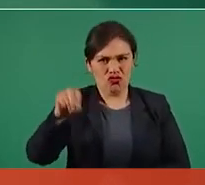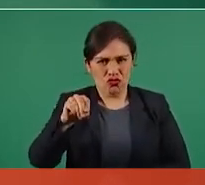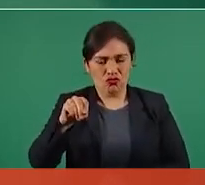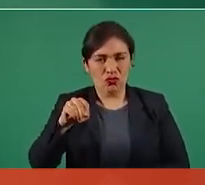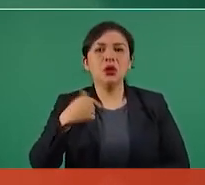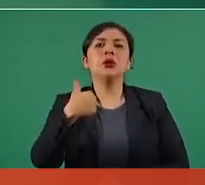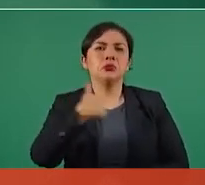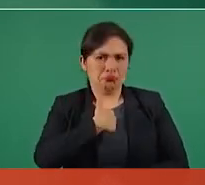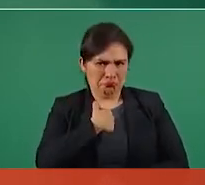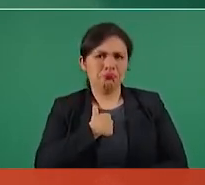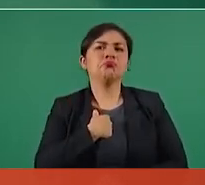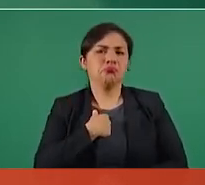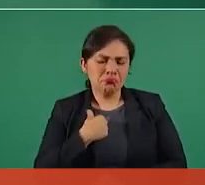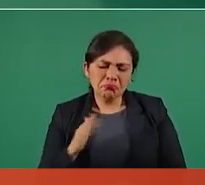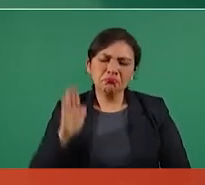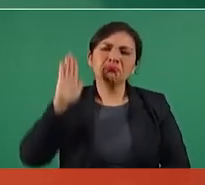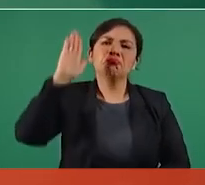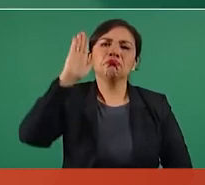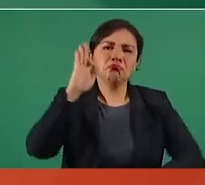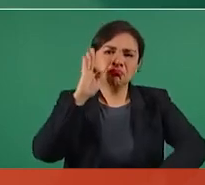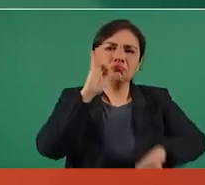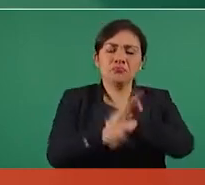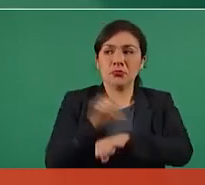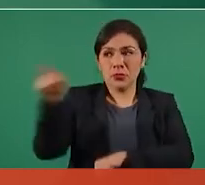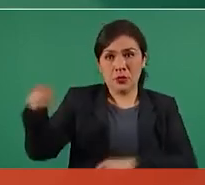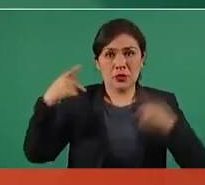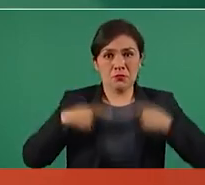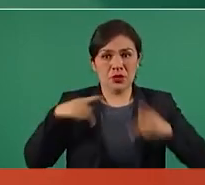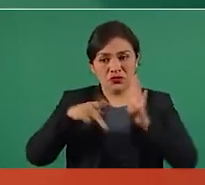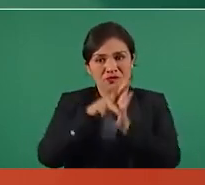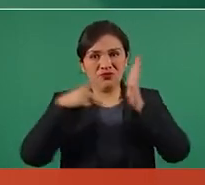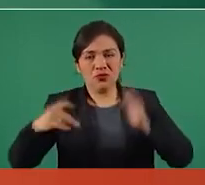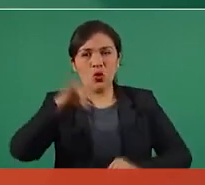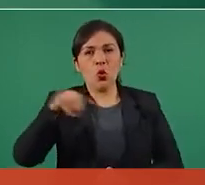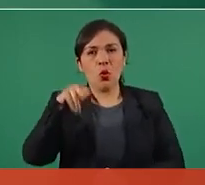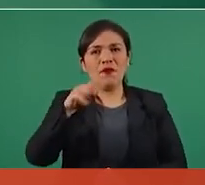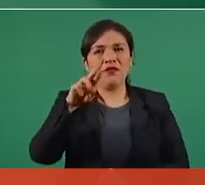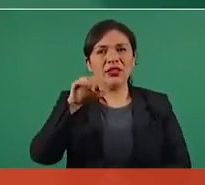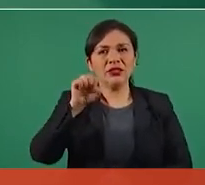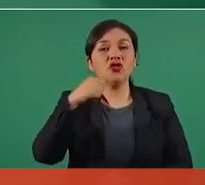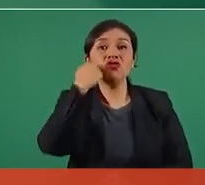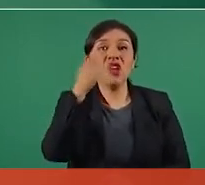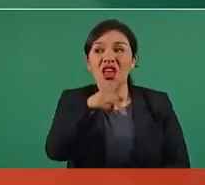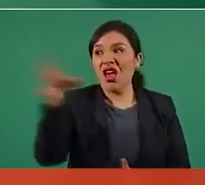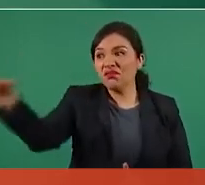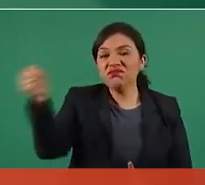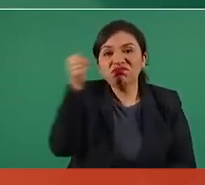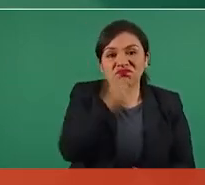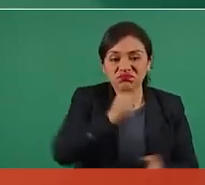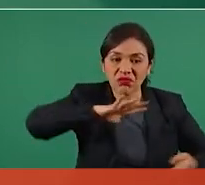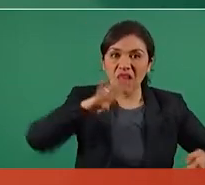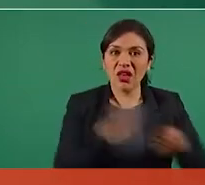a Juan Francisco, porque lo quería meter a la cárcel.